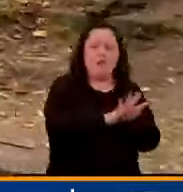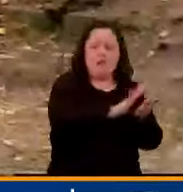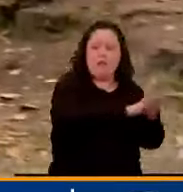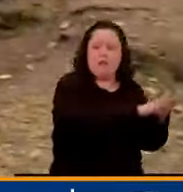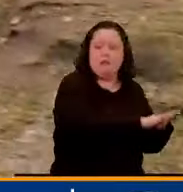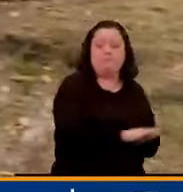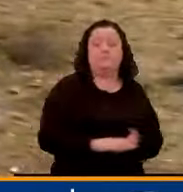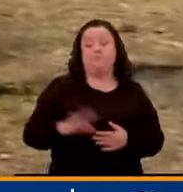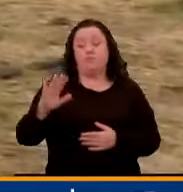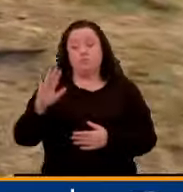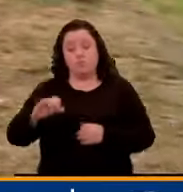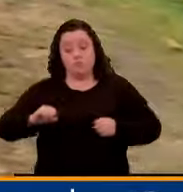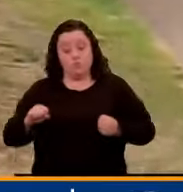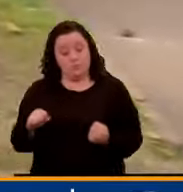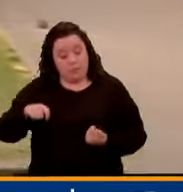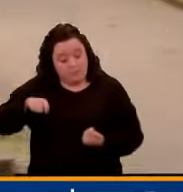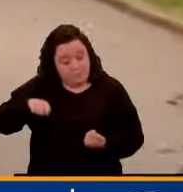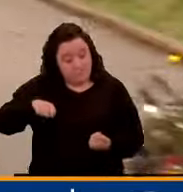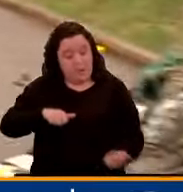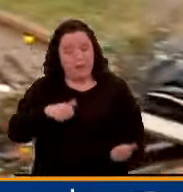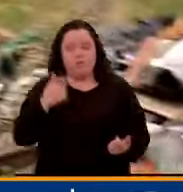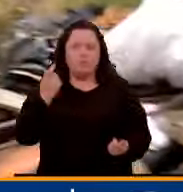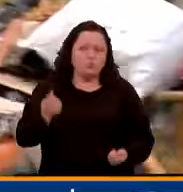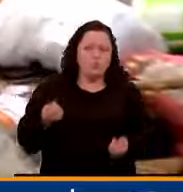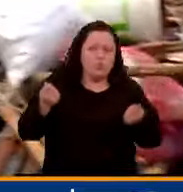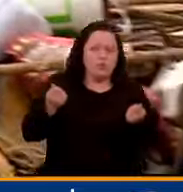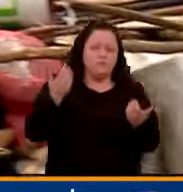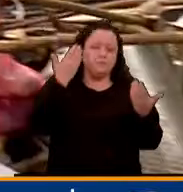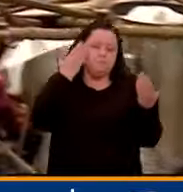inversión que harán los bogotanos aún se desconoce.